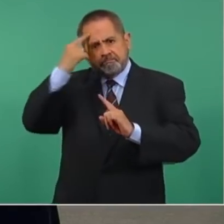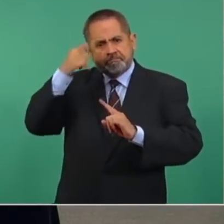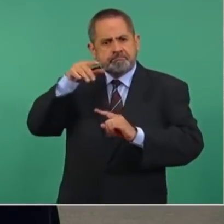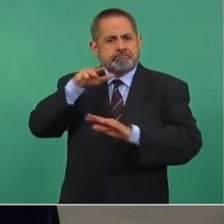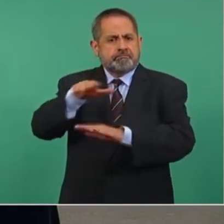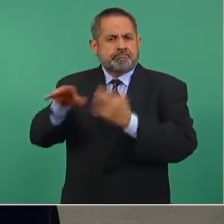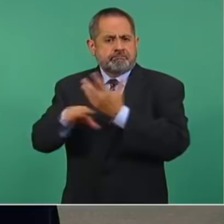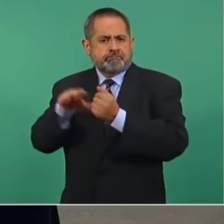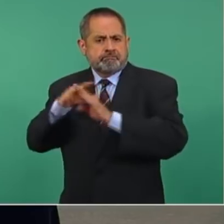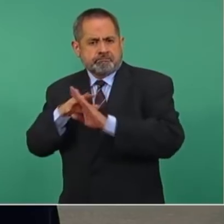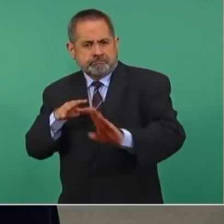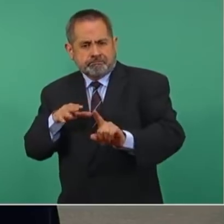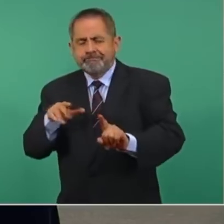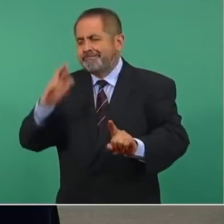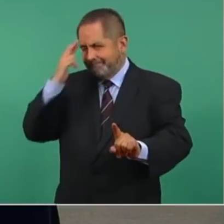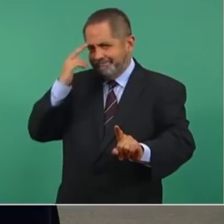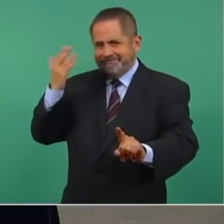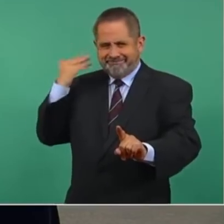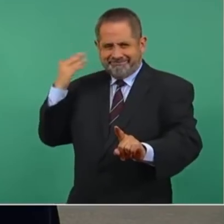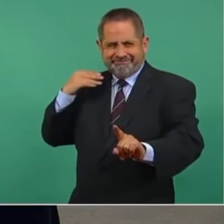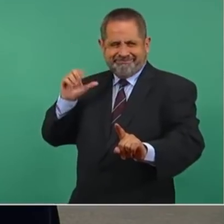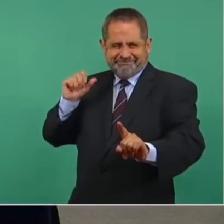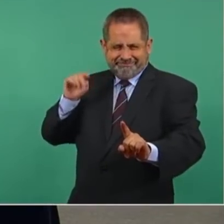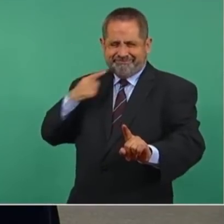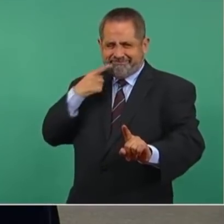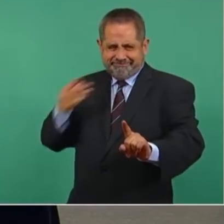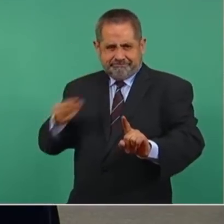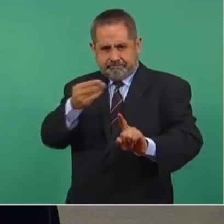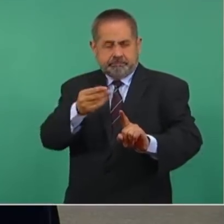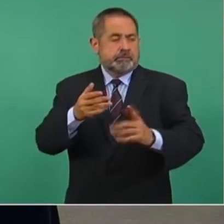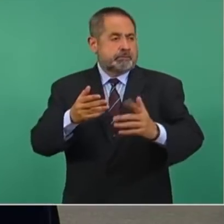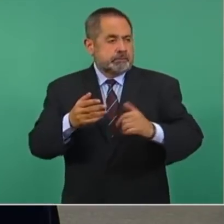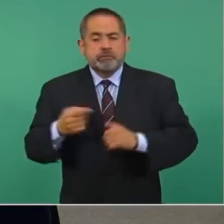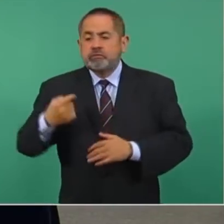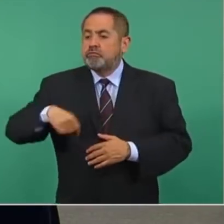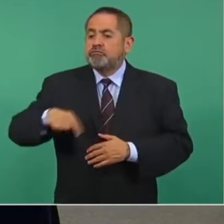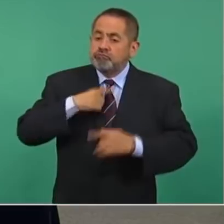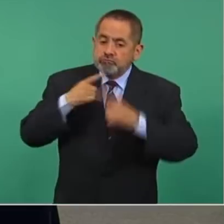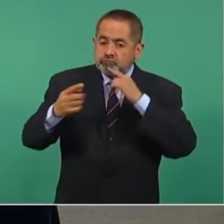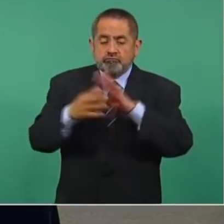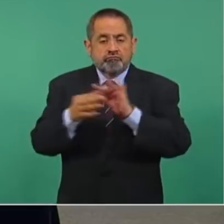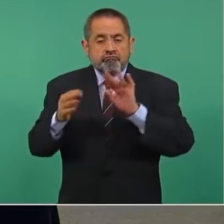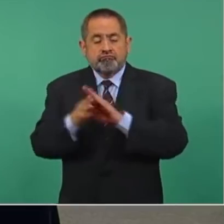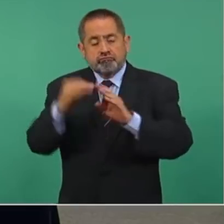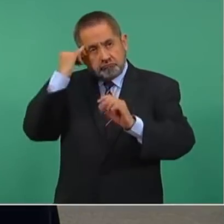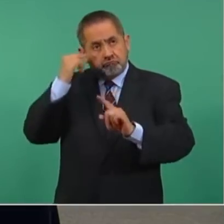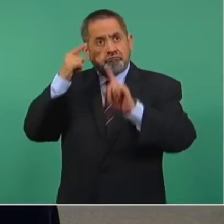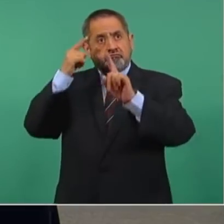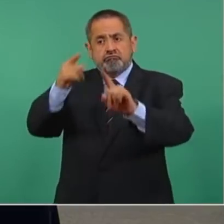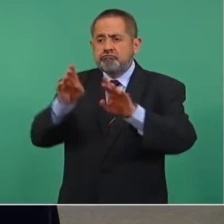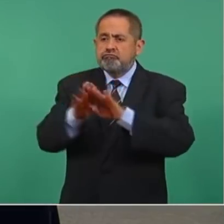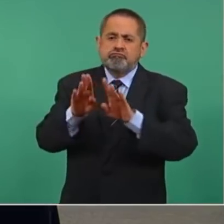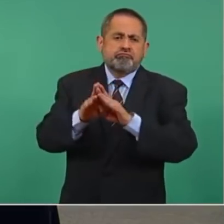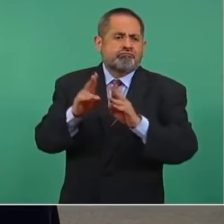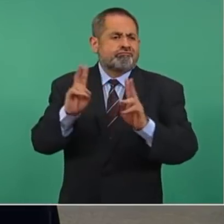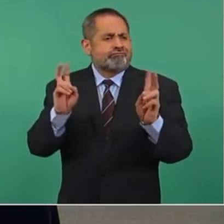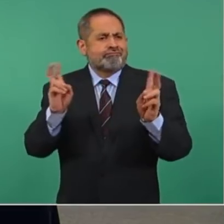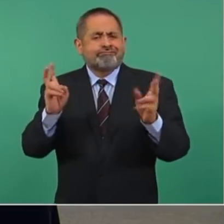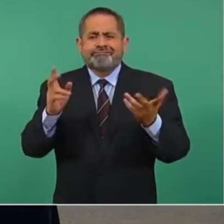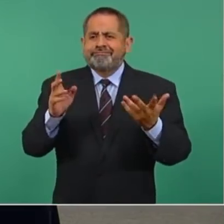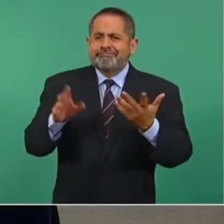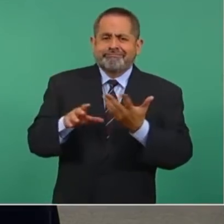está refiriendo a la carta que envió el presidente López Obrador. Compartimos la visión de un sistema migratorio que proteja